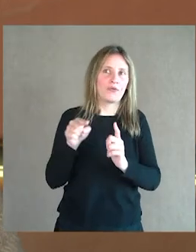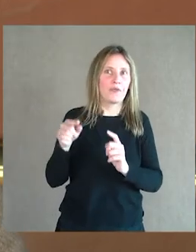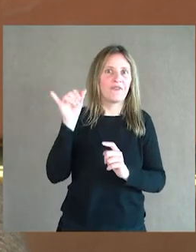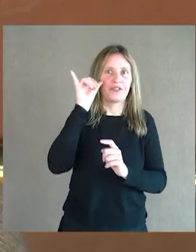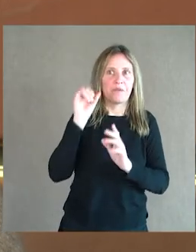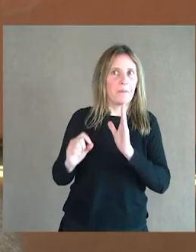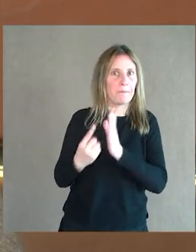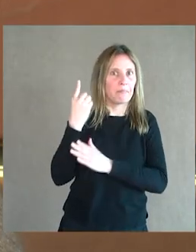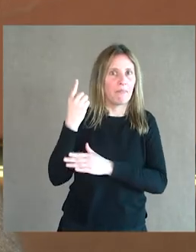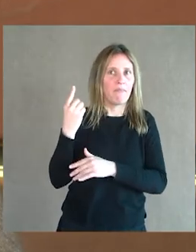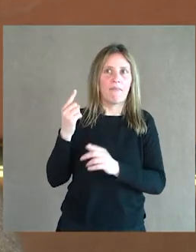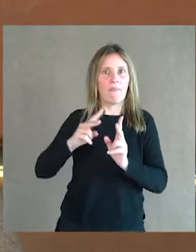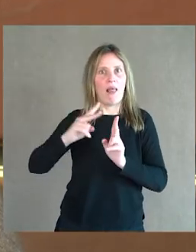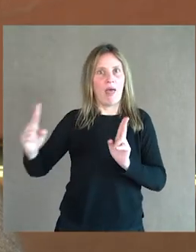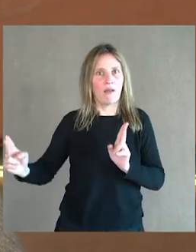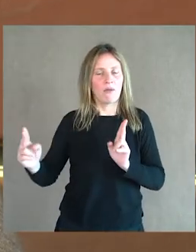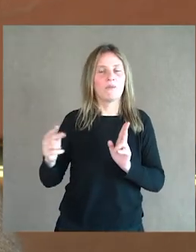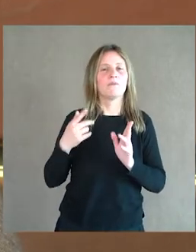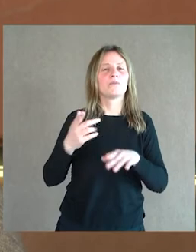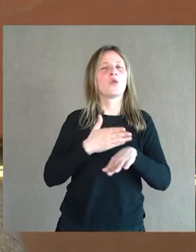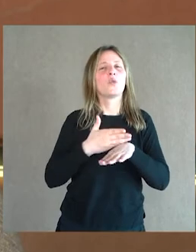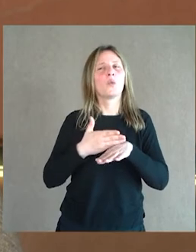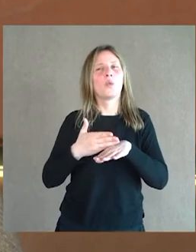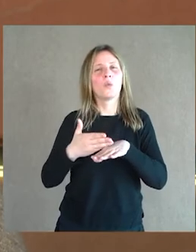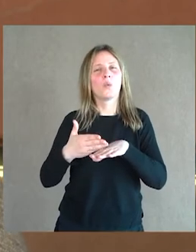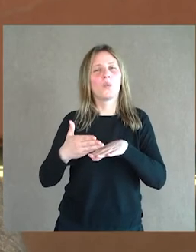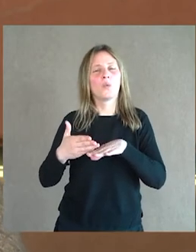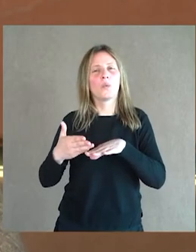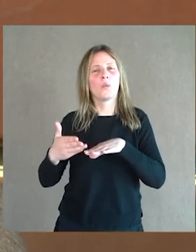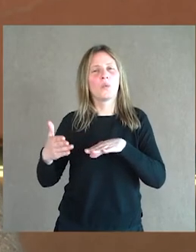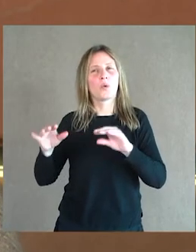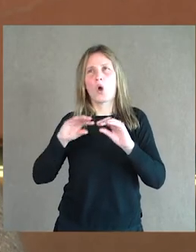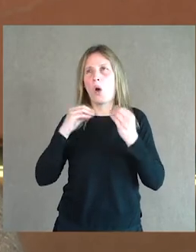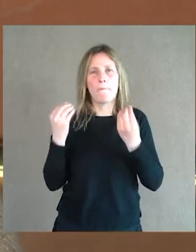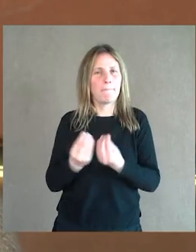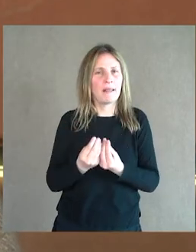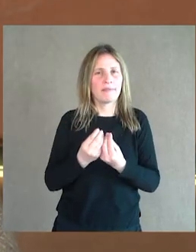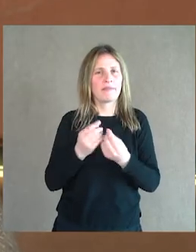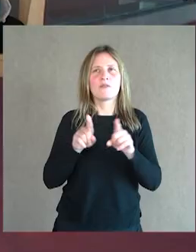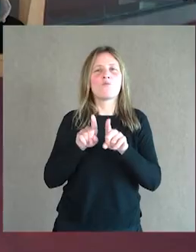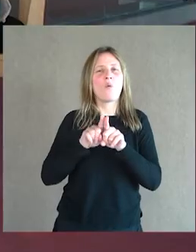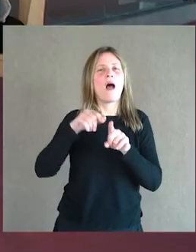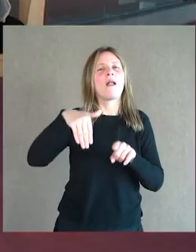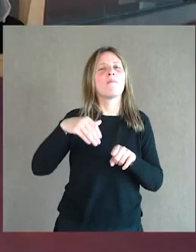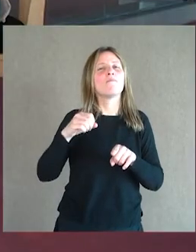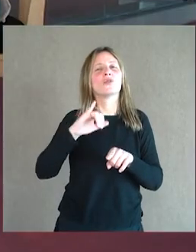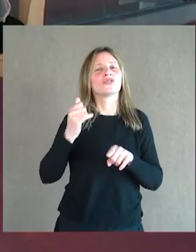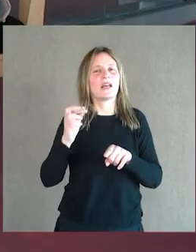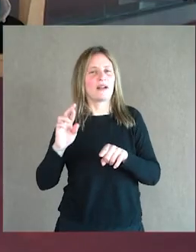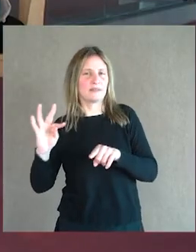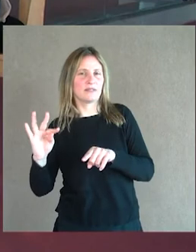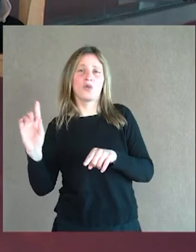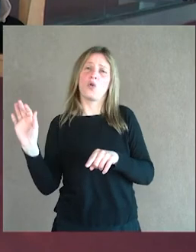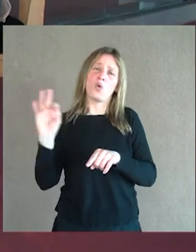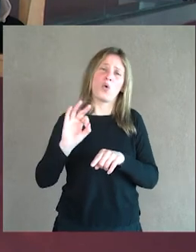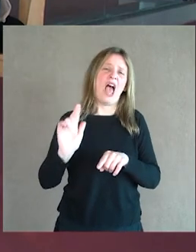solamente tiene una duración de una sinfonía completa de Mozart o de Haydn, Perdón, algo que fue para el